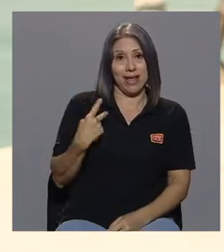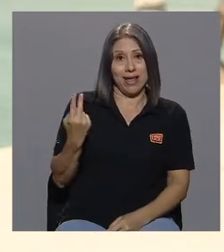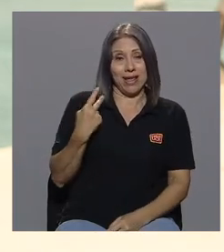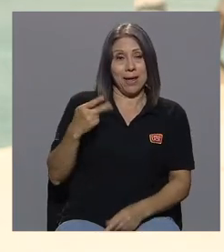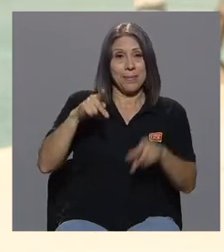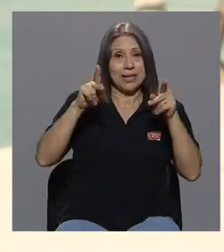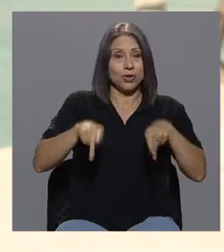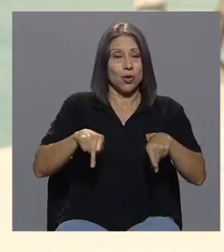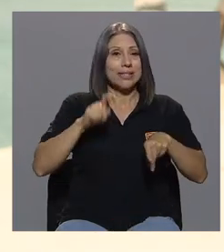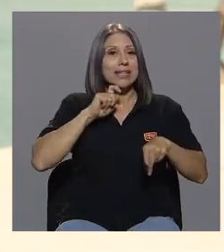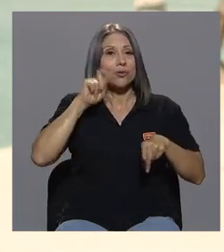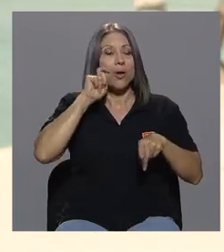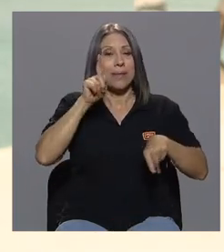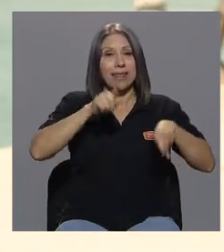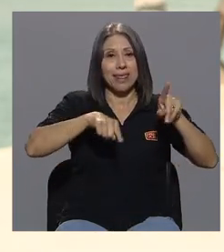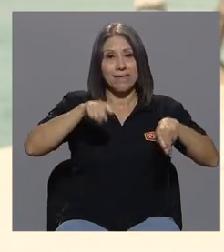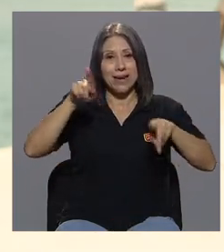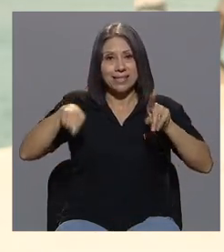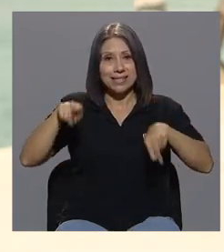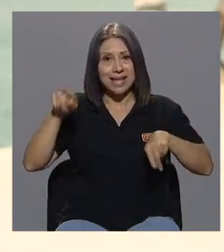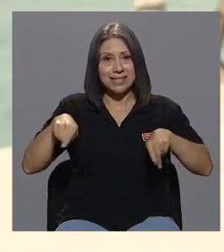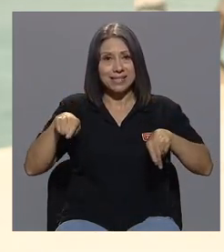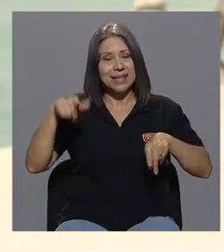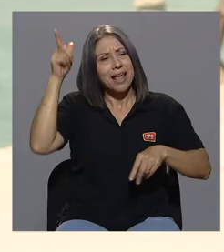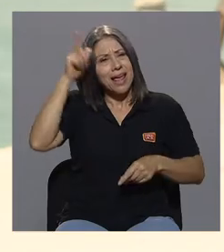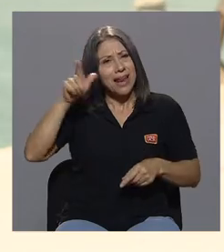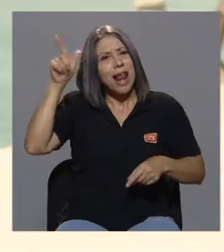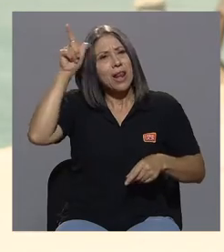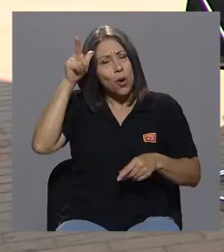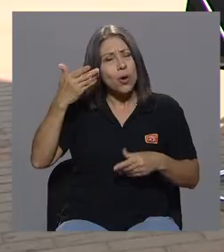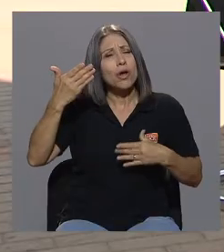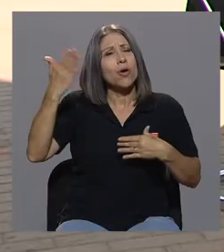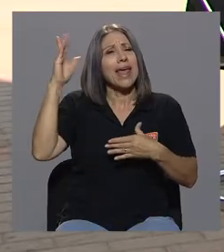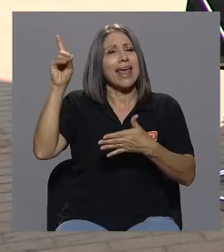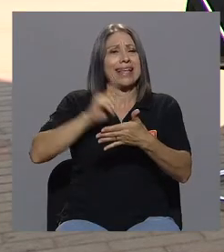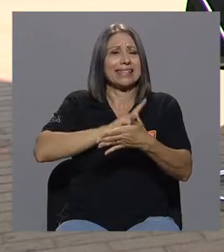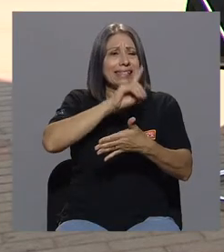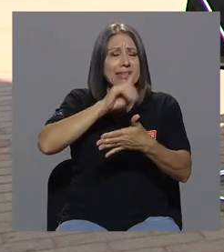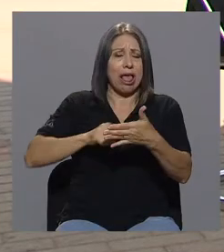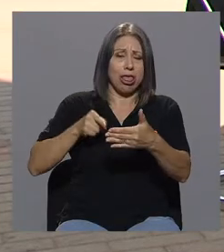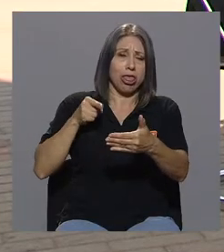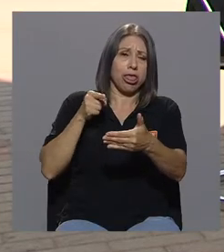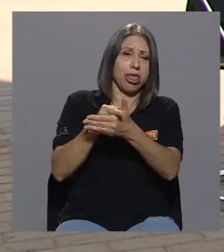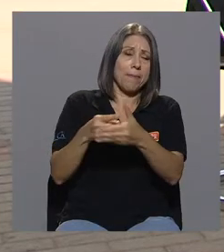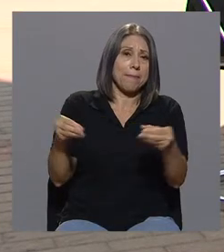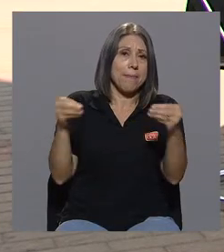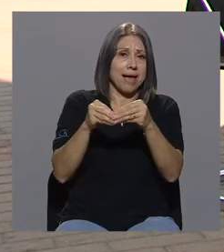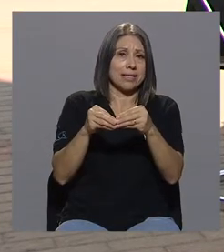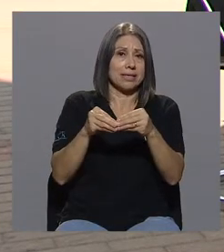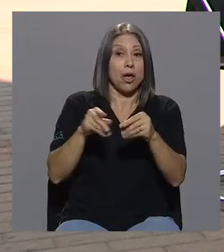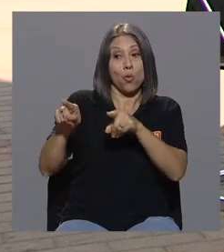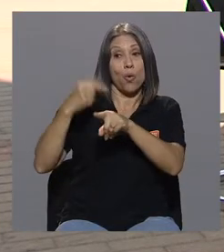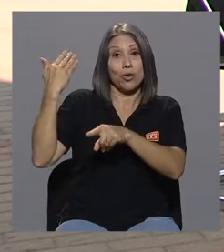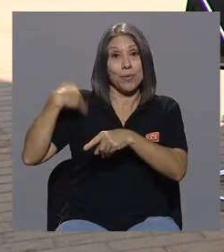era obvio que el estigma y la discriminación iban a ser muchísimo mayor. Cuando mi hermano viene y se hace las pruebas para